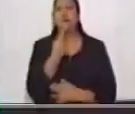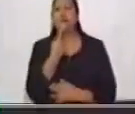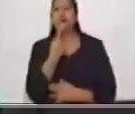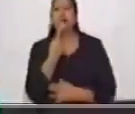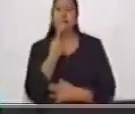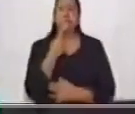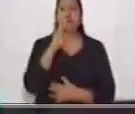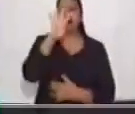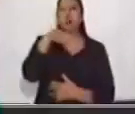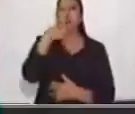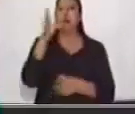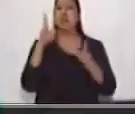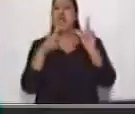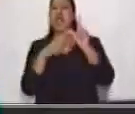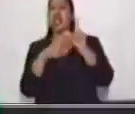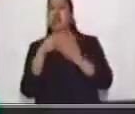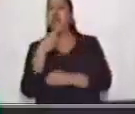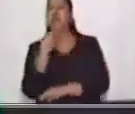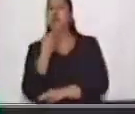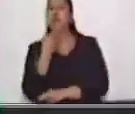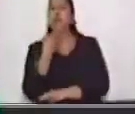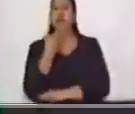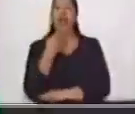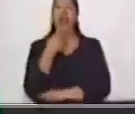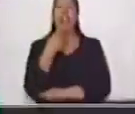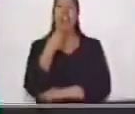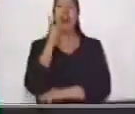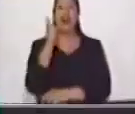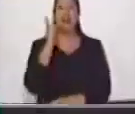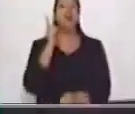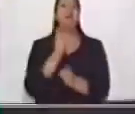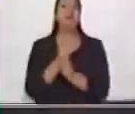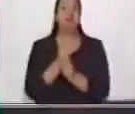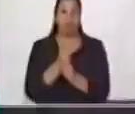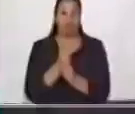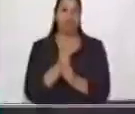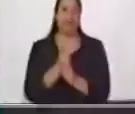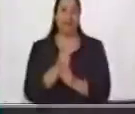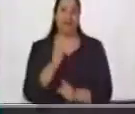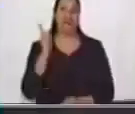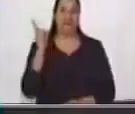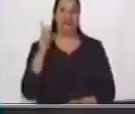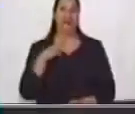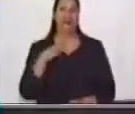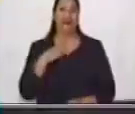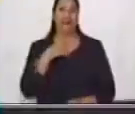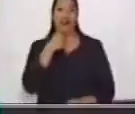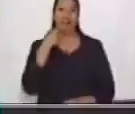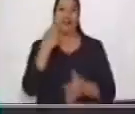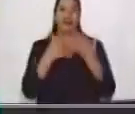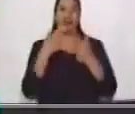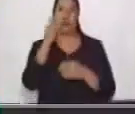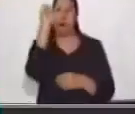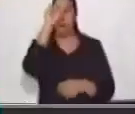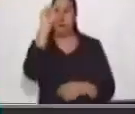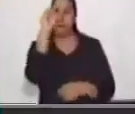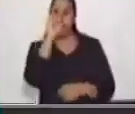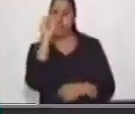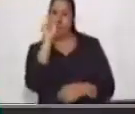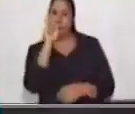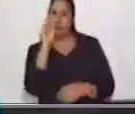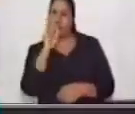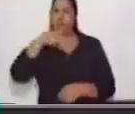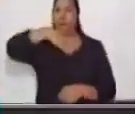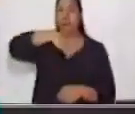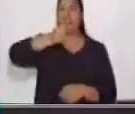conceptual. Aquí, correcto. Vamos a pintar entonces nuestra área donde dice mapa conceptual.